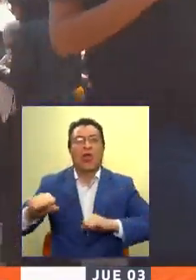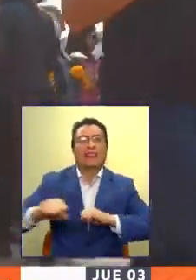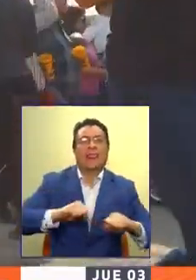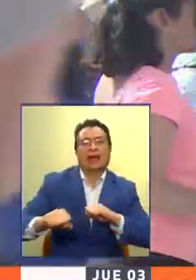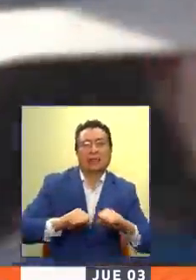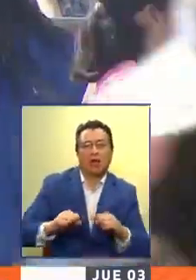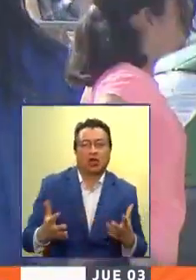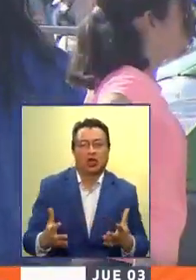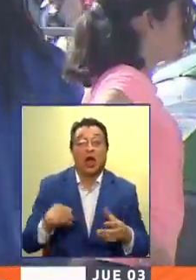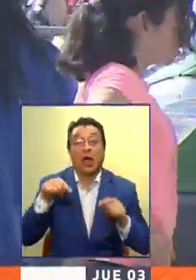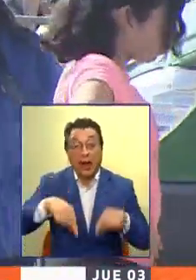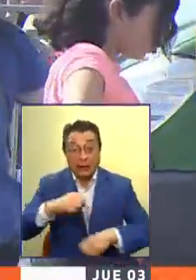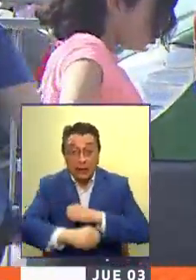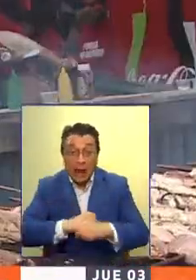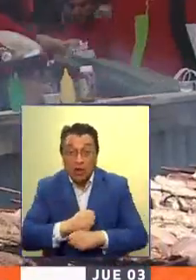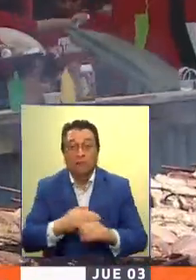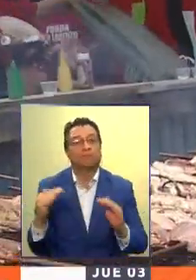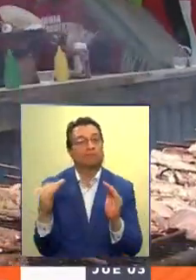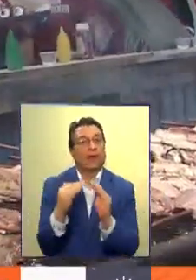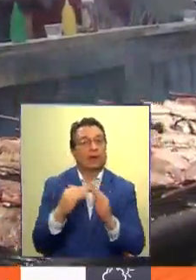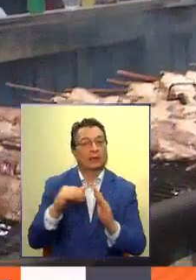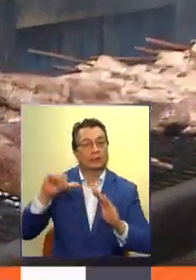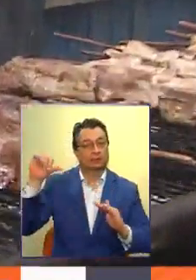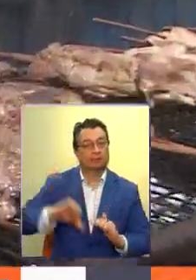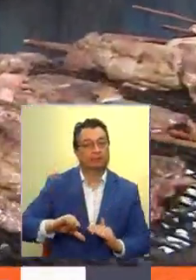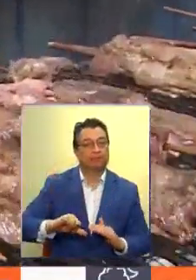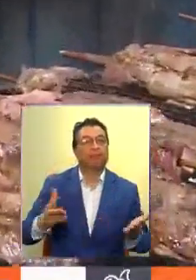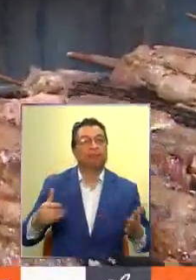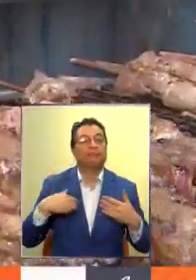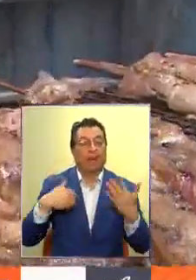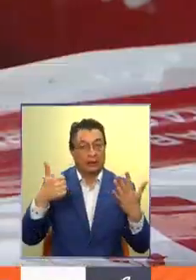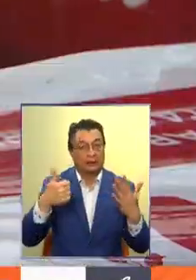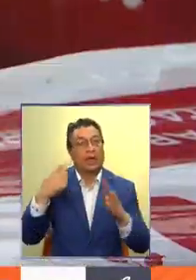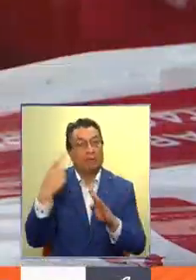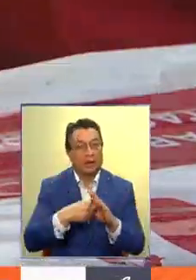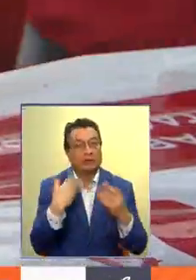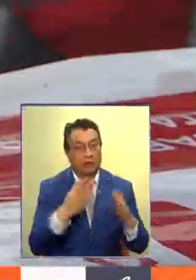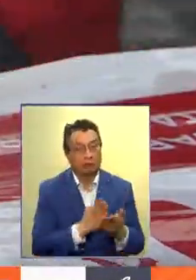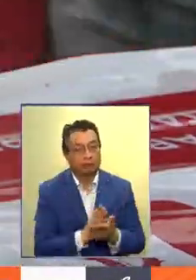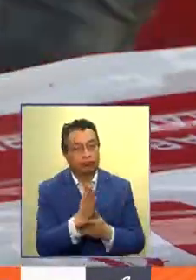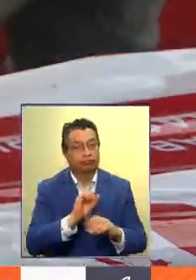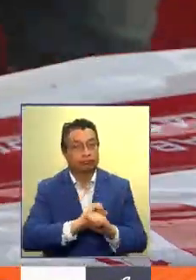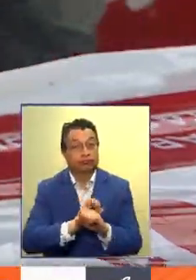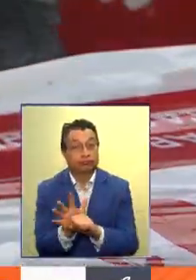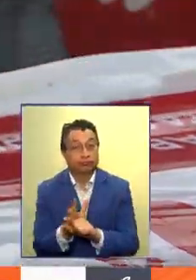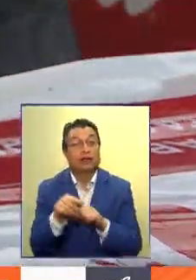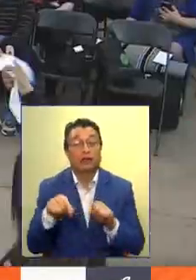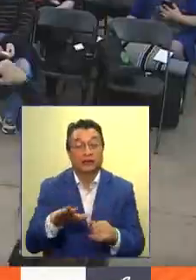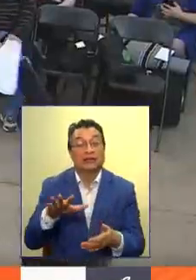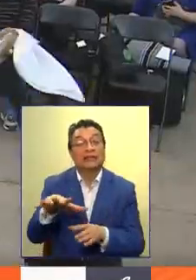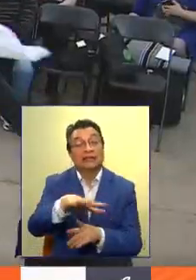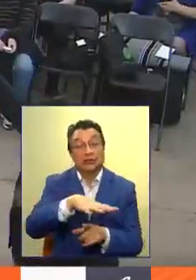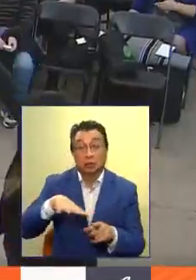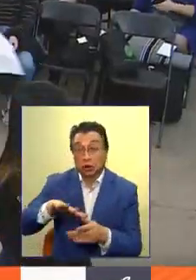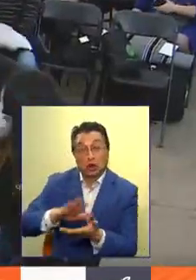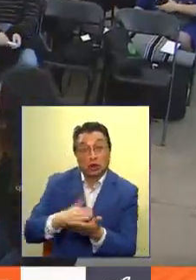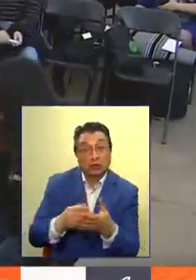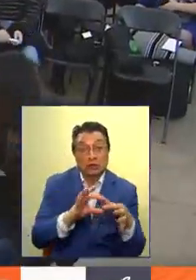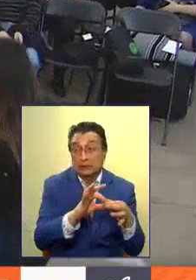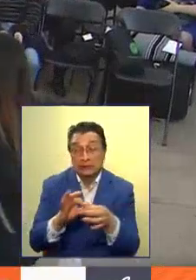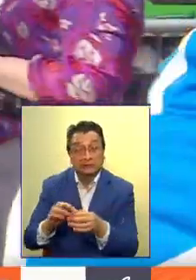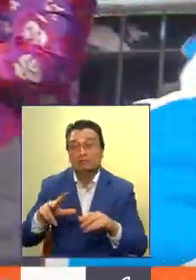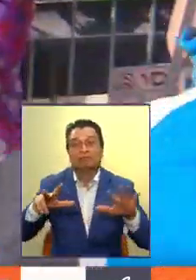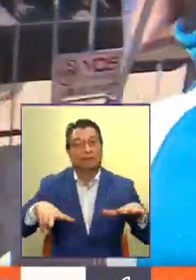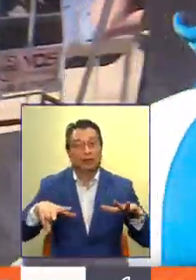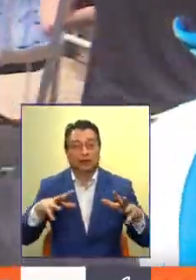año, eso sí, en casa, porque a seis meses del inicio de la pandemia en nuestro país, las condiciones sanitarias no nos permitirán celebrar las